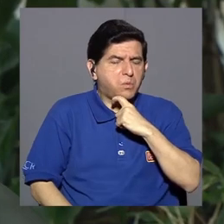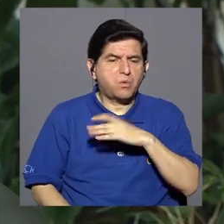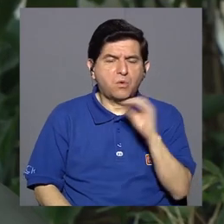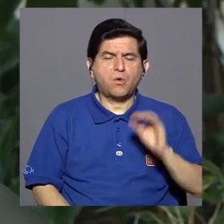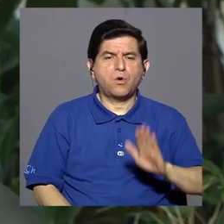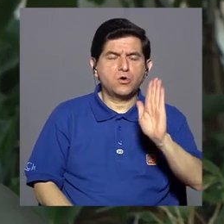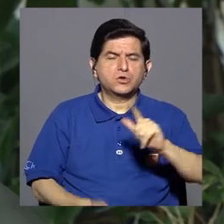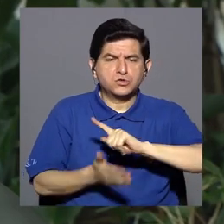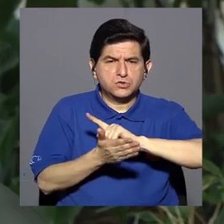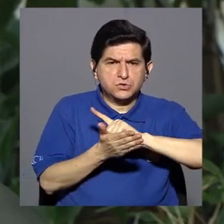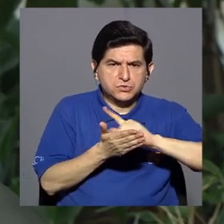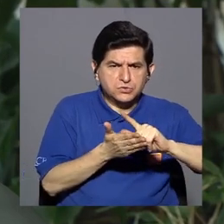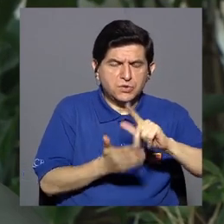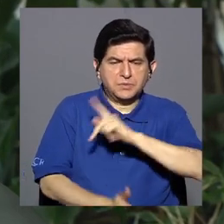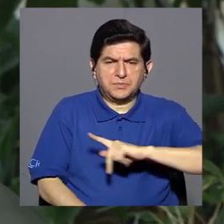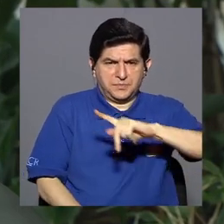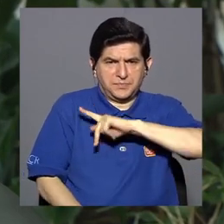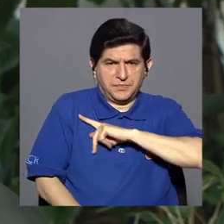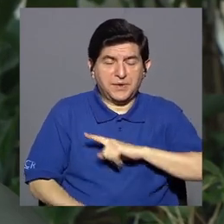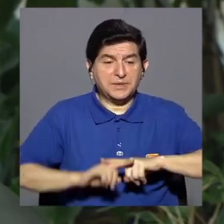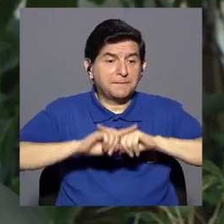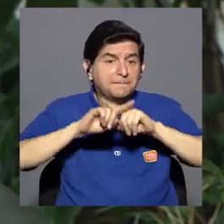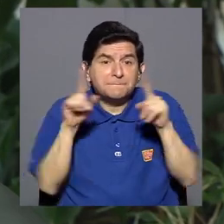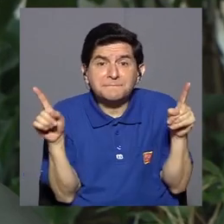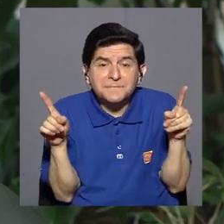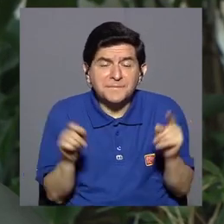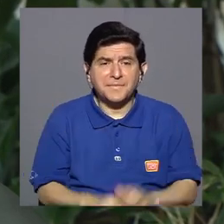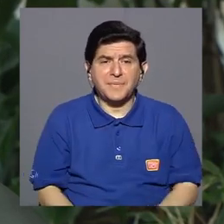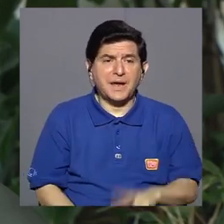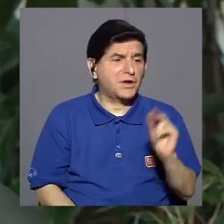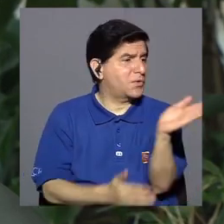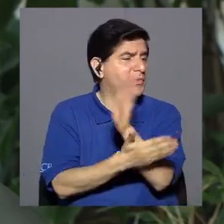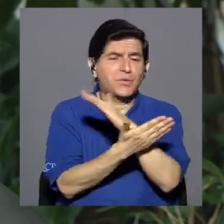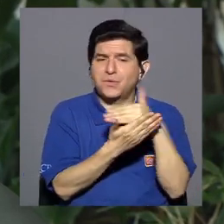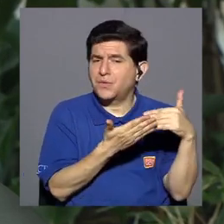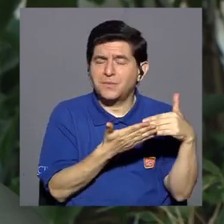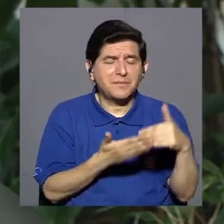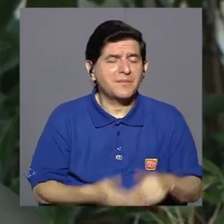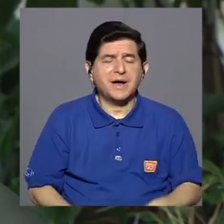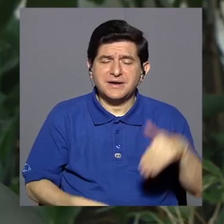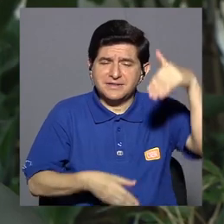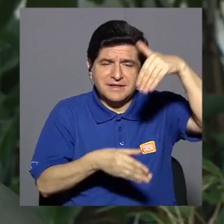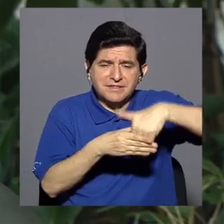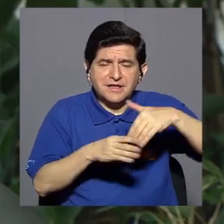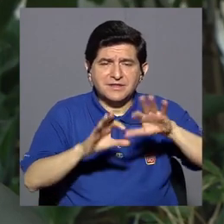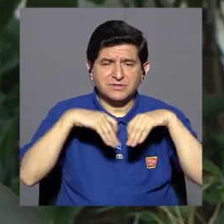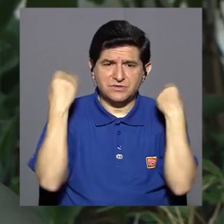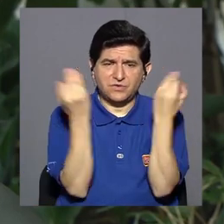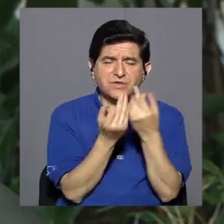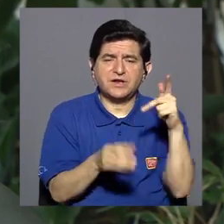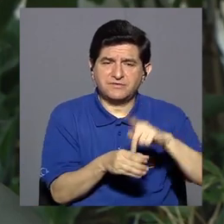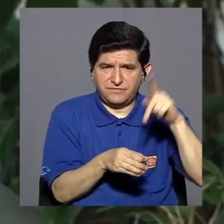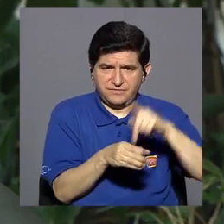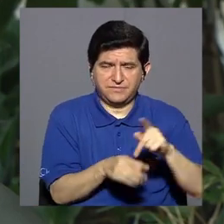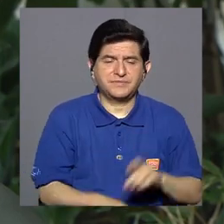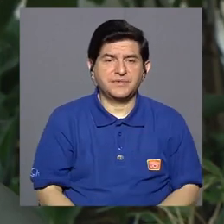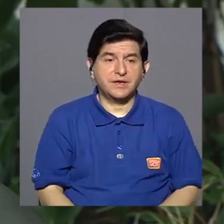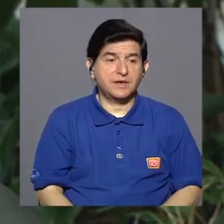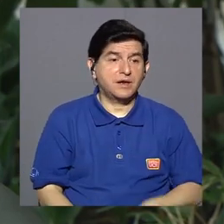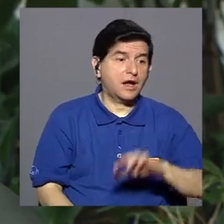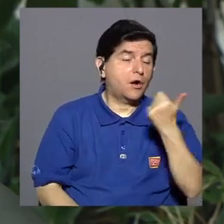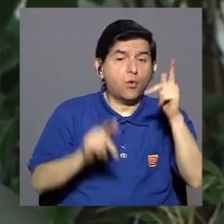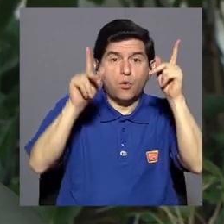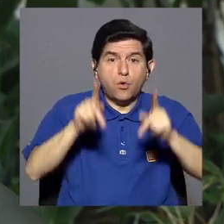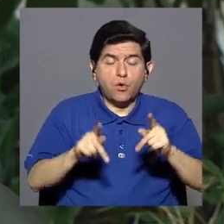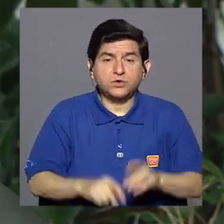su higiene personal. Sin embargo, no forman parte del núcleo familiar. Sin embargo, vemos